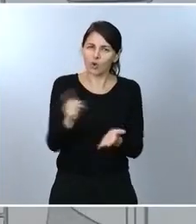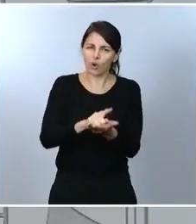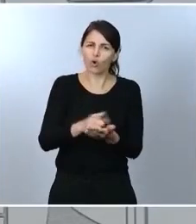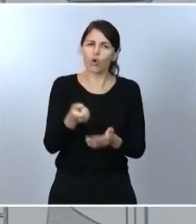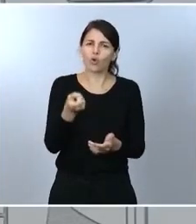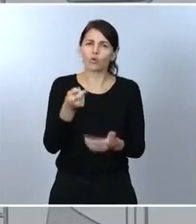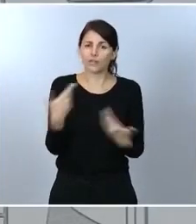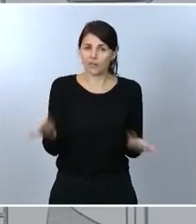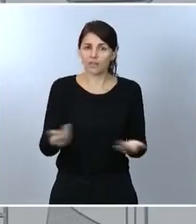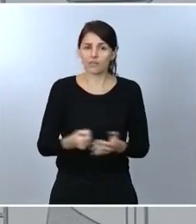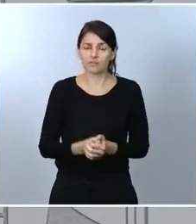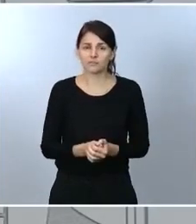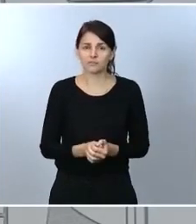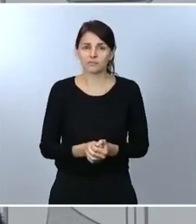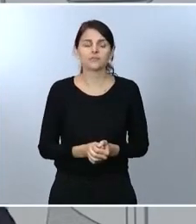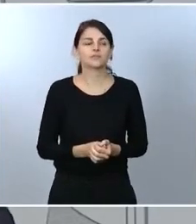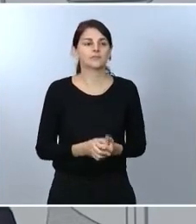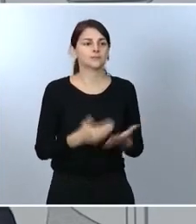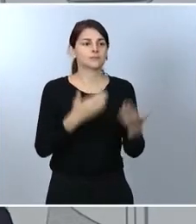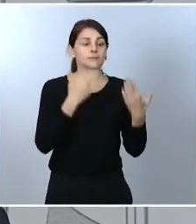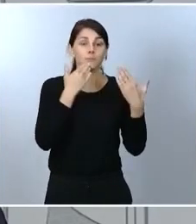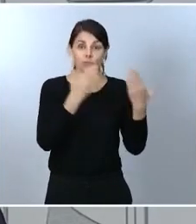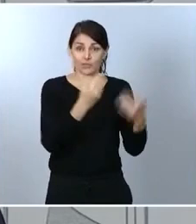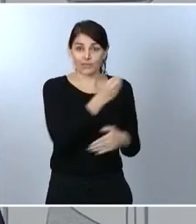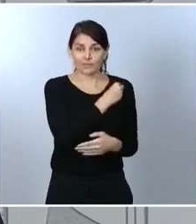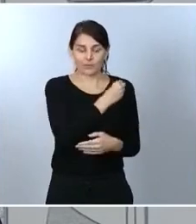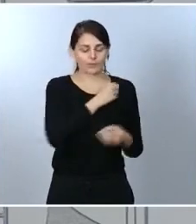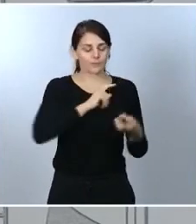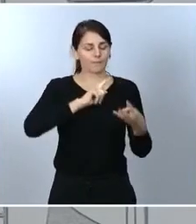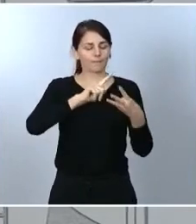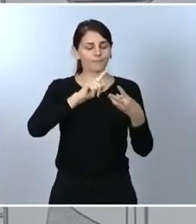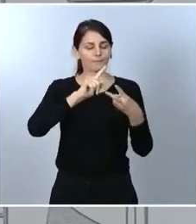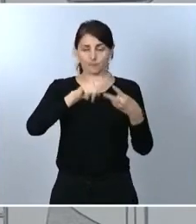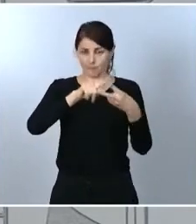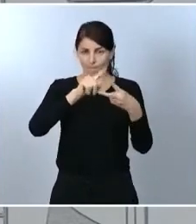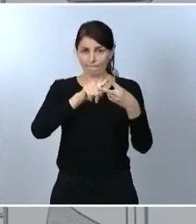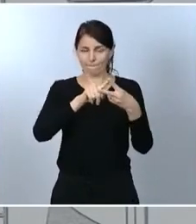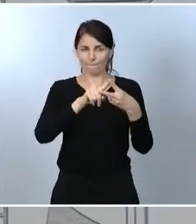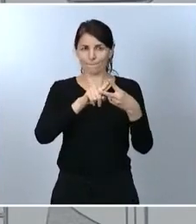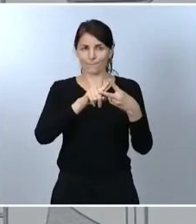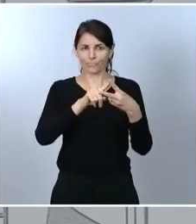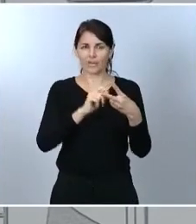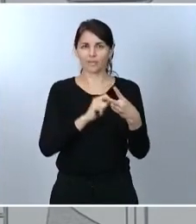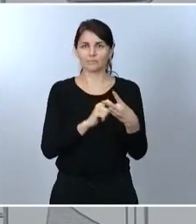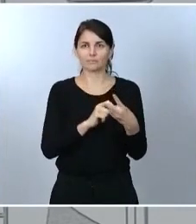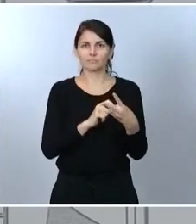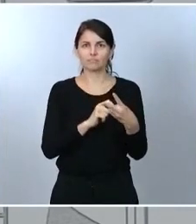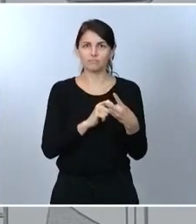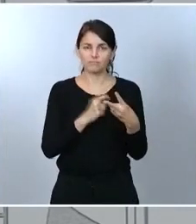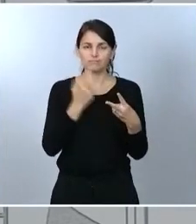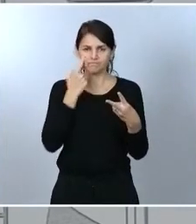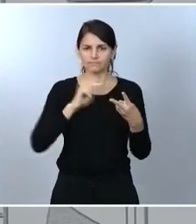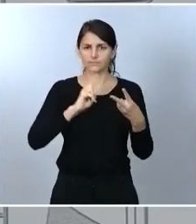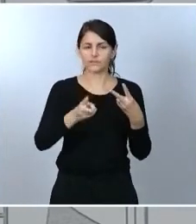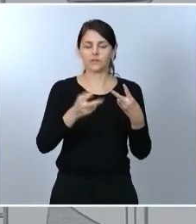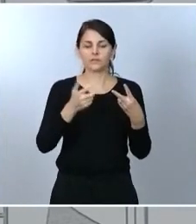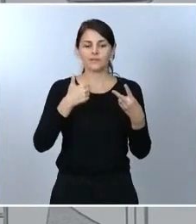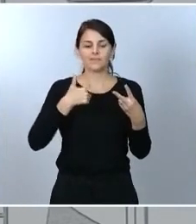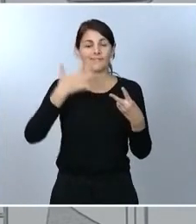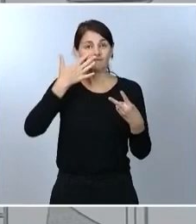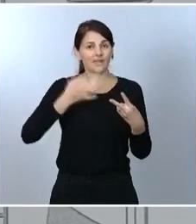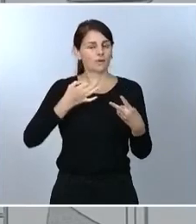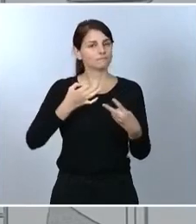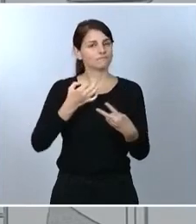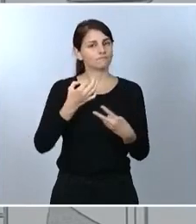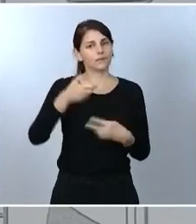Muchísimas gracias, Ándara, por sus preguntas. En relación con la primera de las preguntas, creo que es necesario volver a subrayar que el Gobierno de